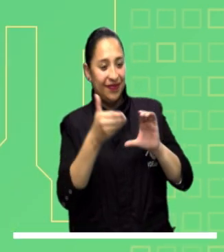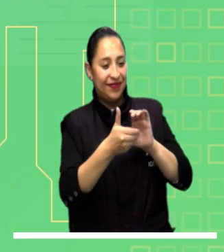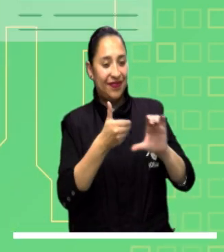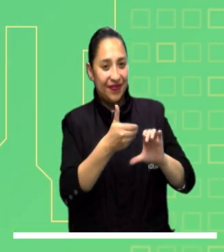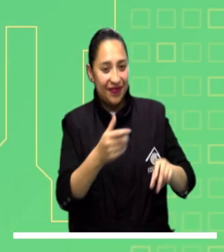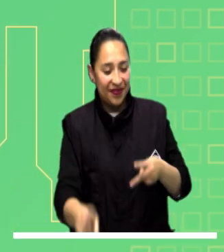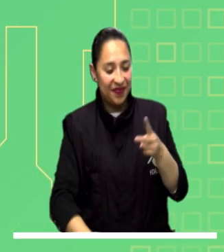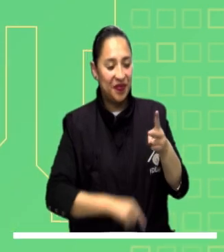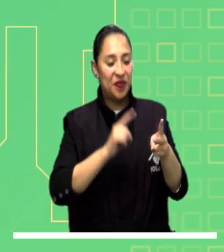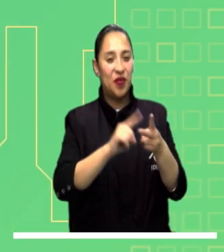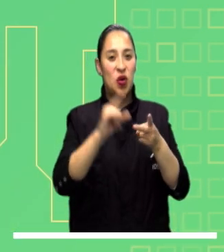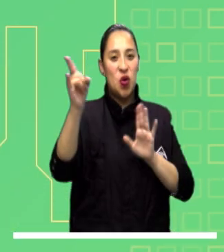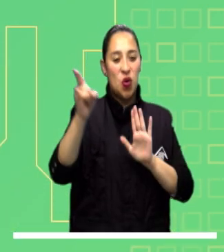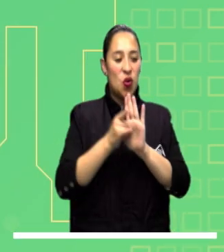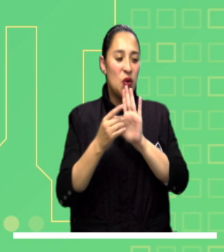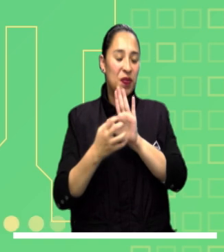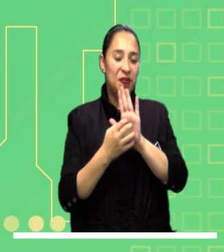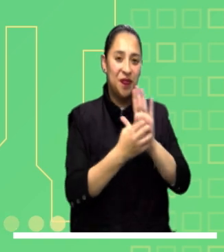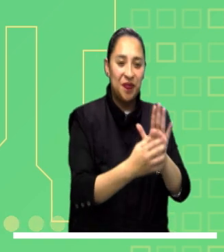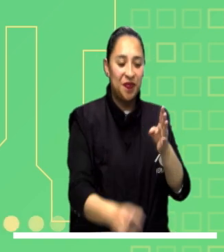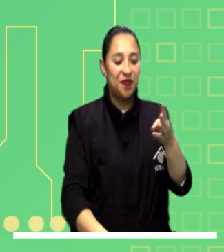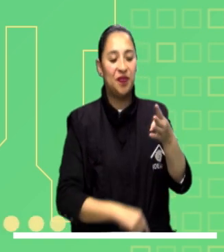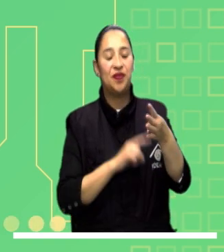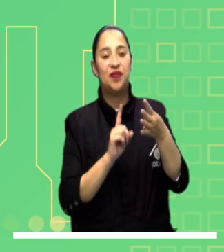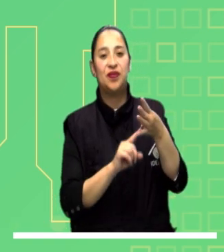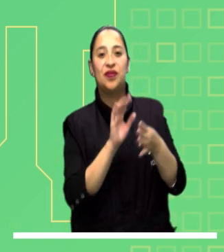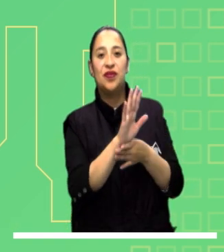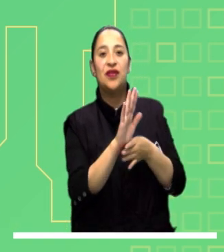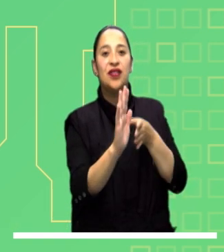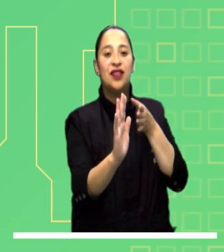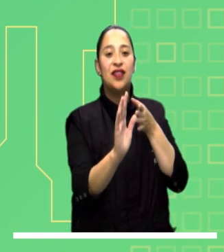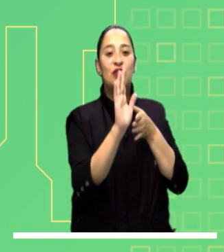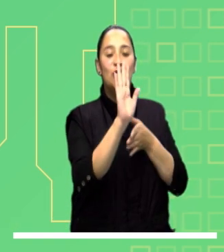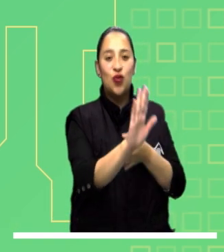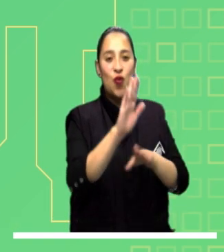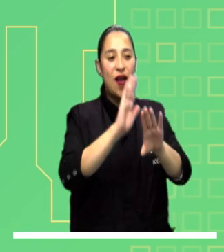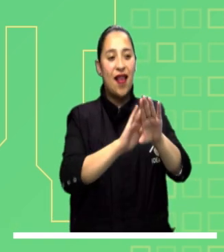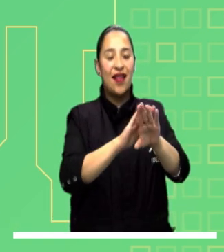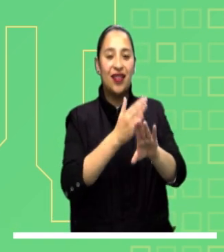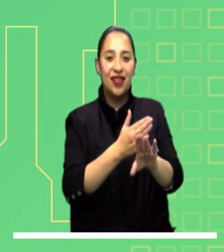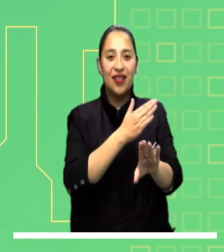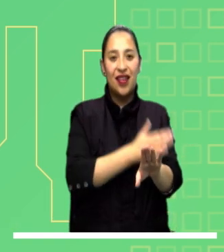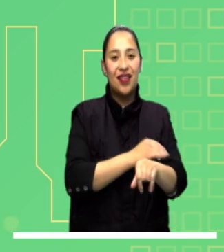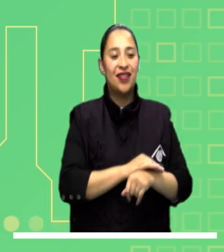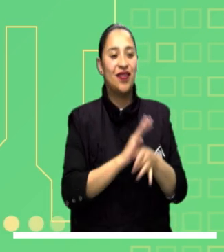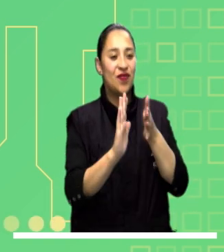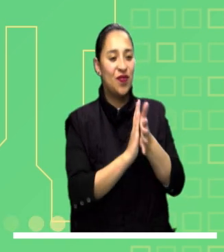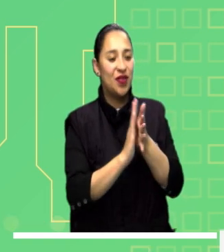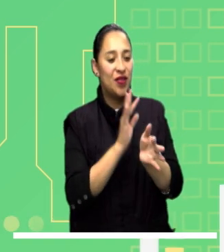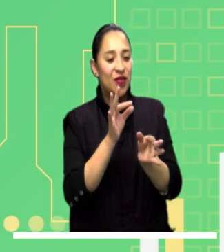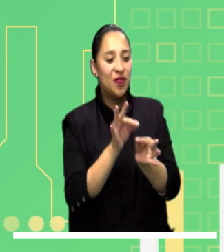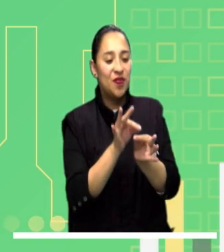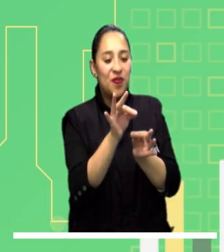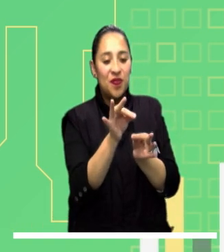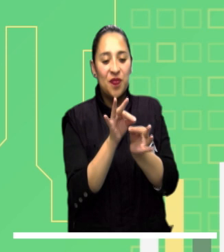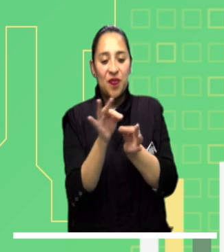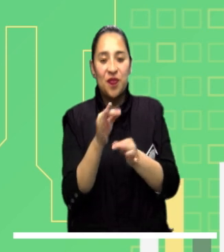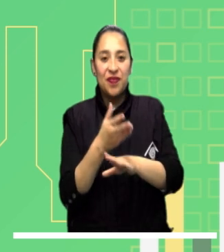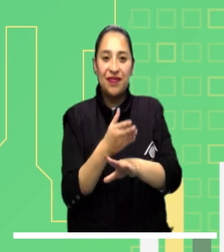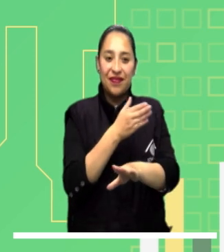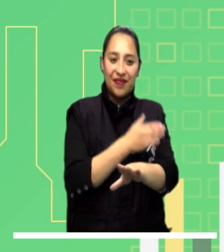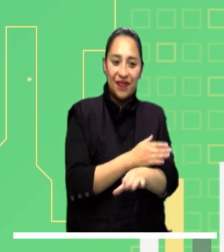Pronóstico. Consulte los pronósticos del estado del tiempo, las imágenes satelitales y conozca las principales alertas